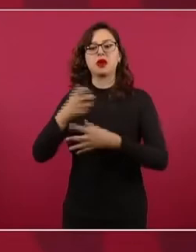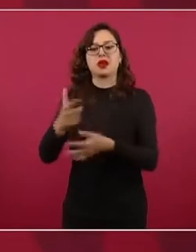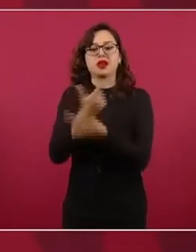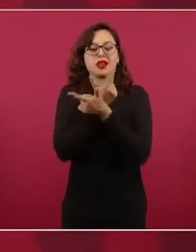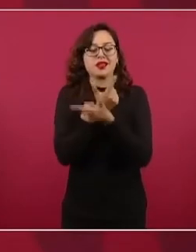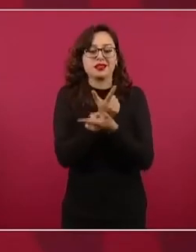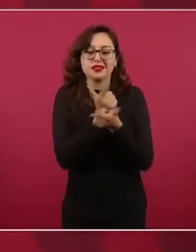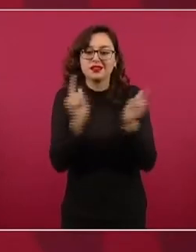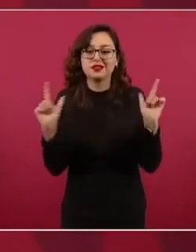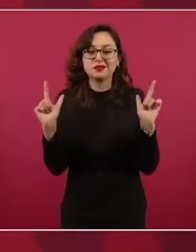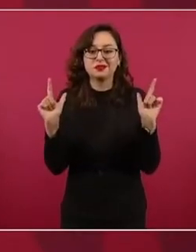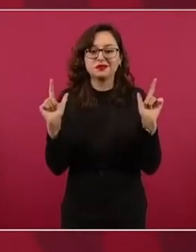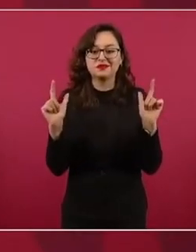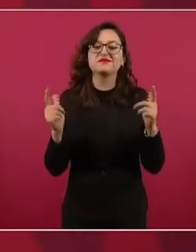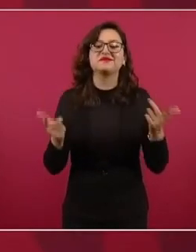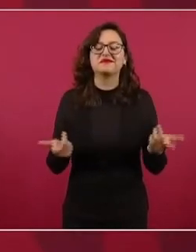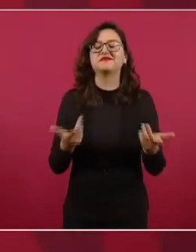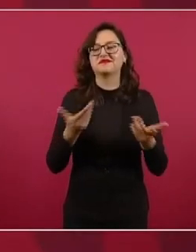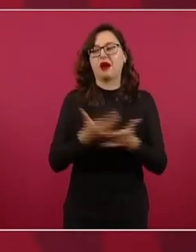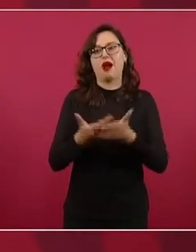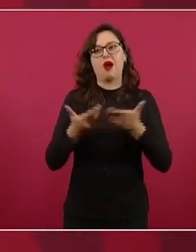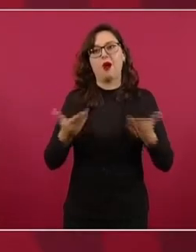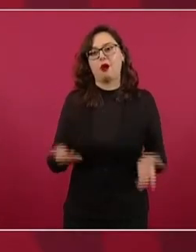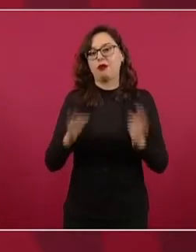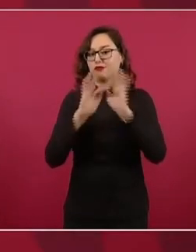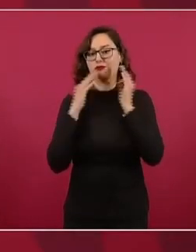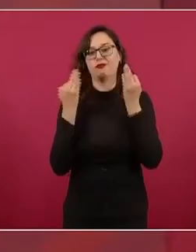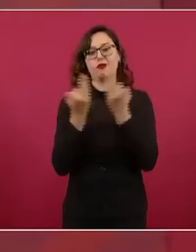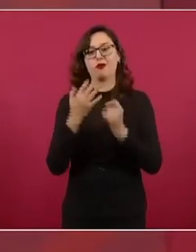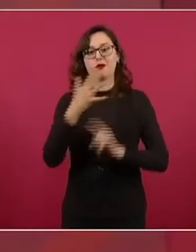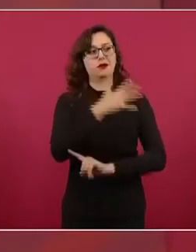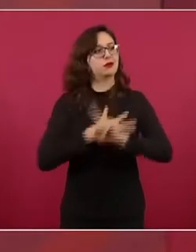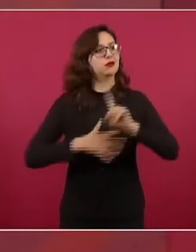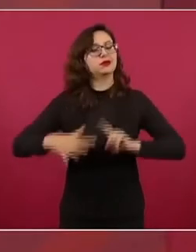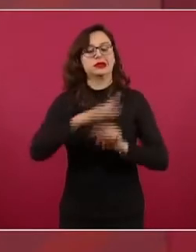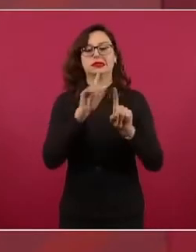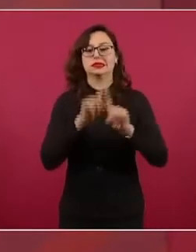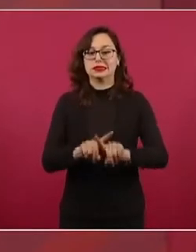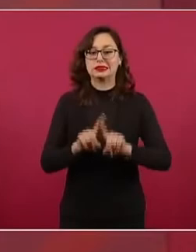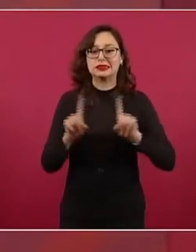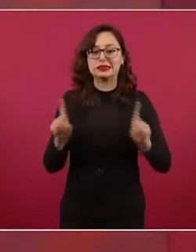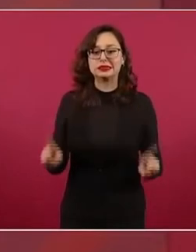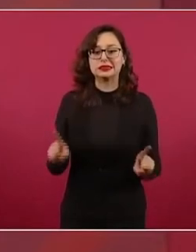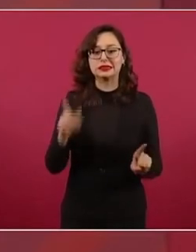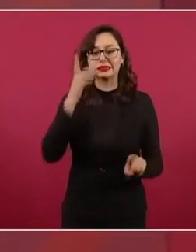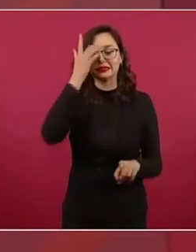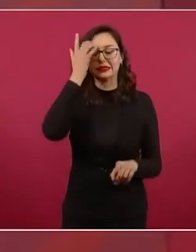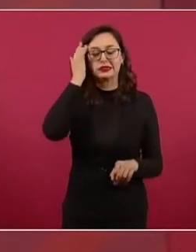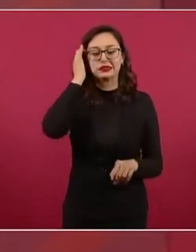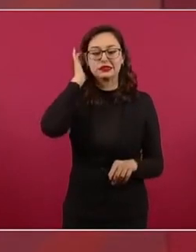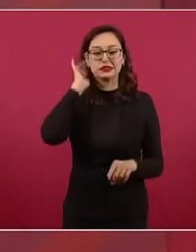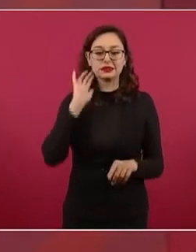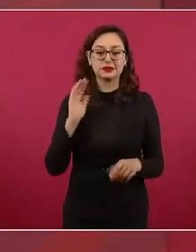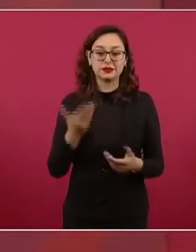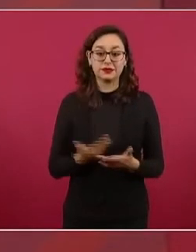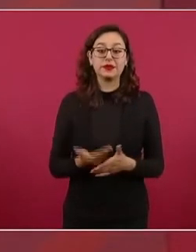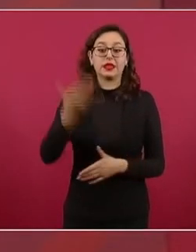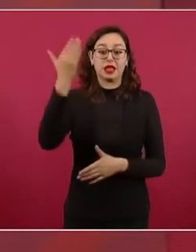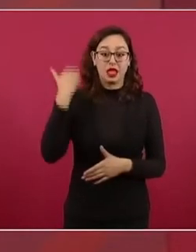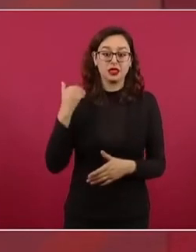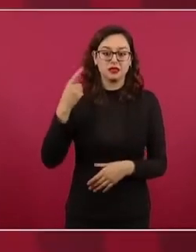ya es completamente distinto. Pero antes nosotros estuvimos en oposición,